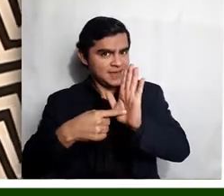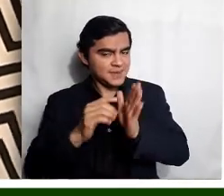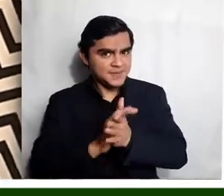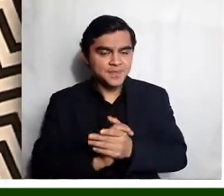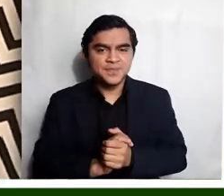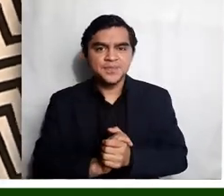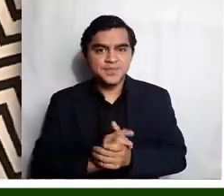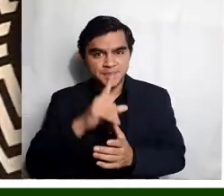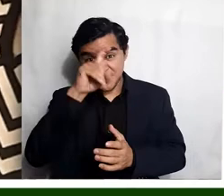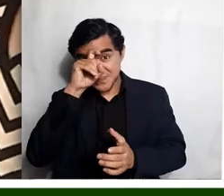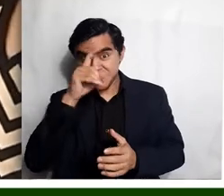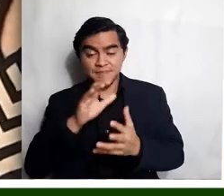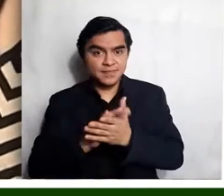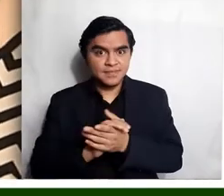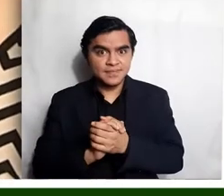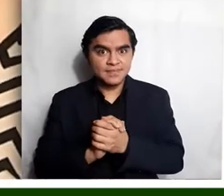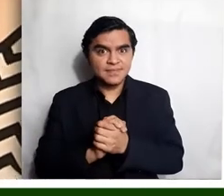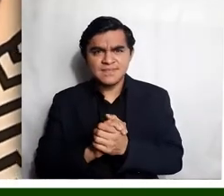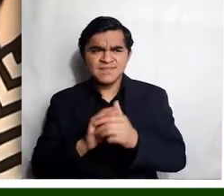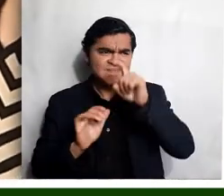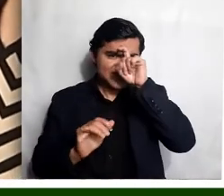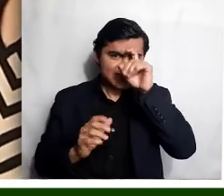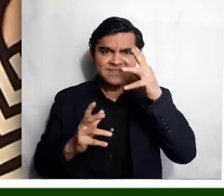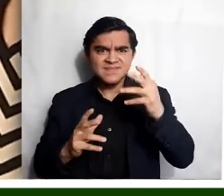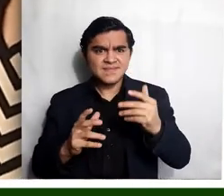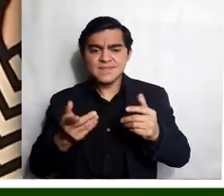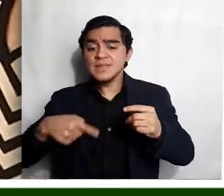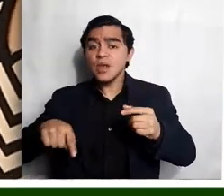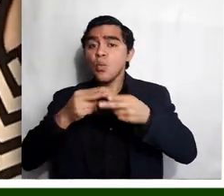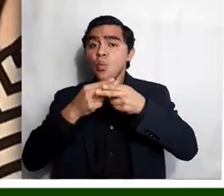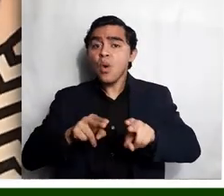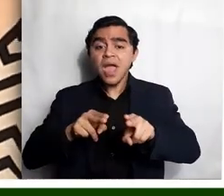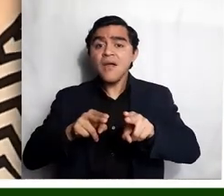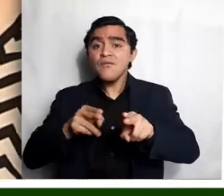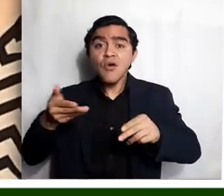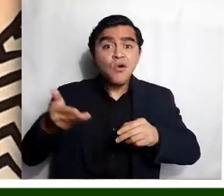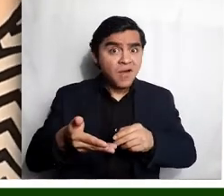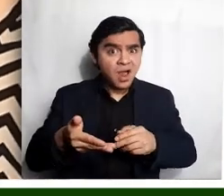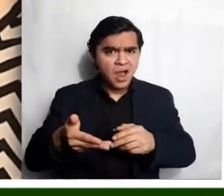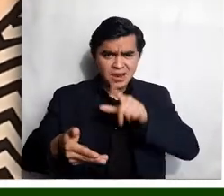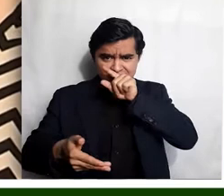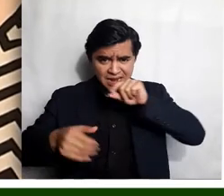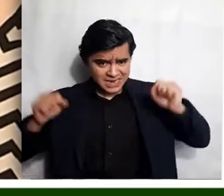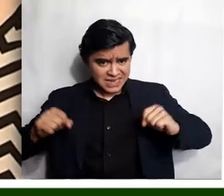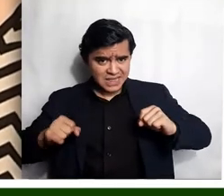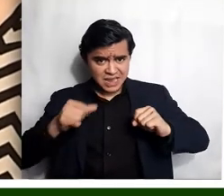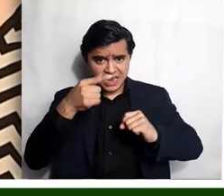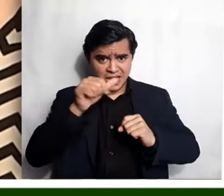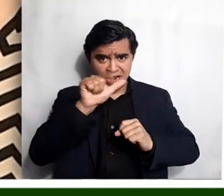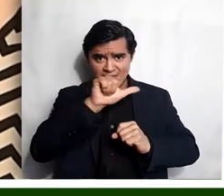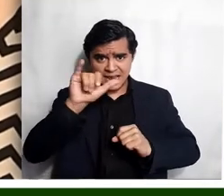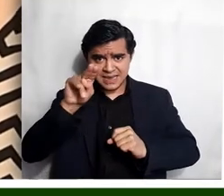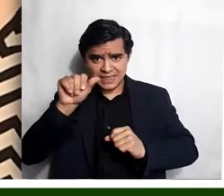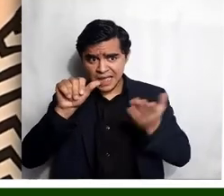Adivina, adivina, adivinaja. ¿Quién puso huevo en la? Gallina. ¿Rima gallina